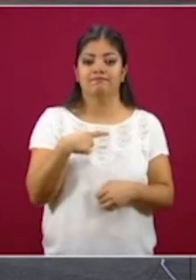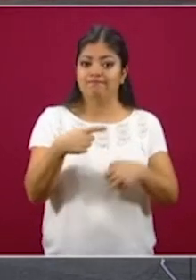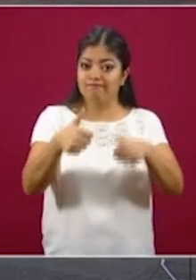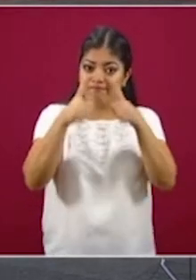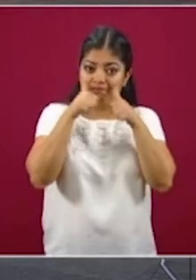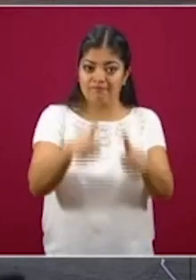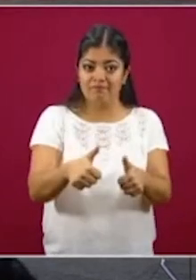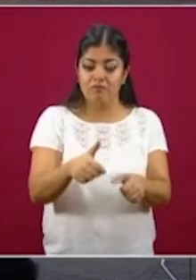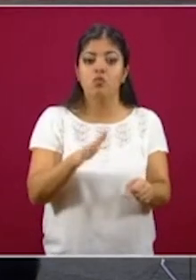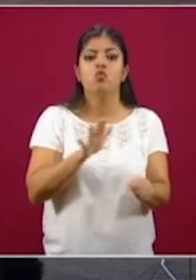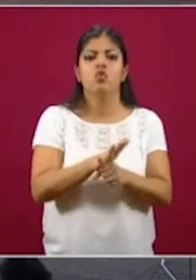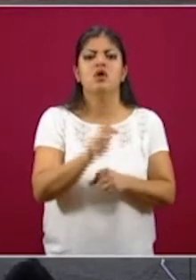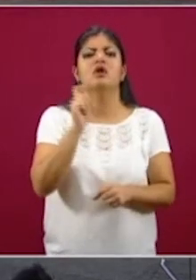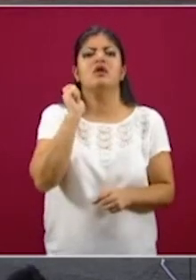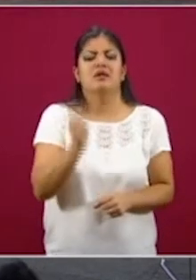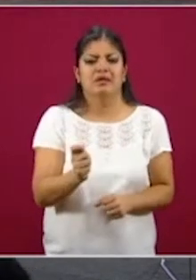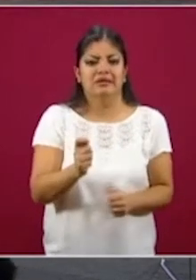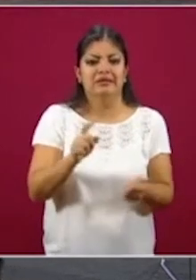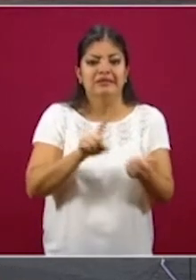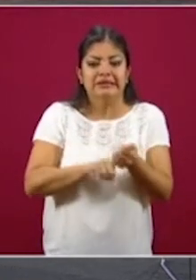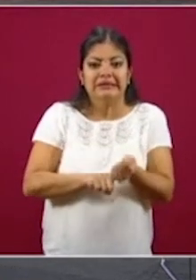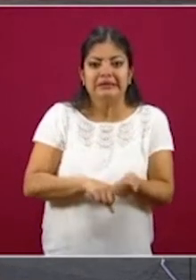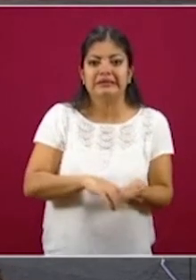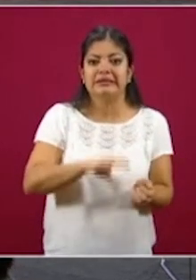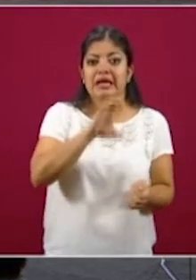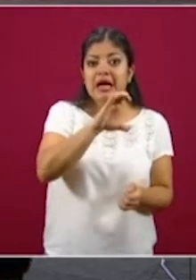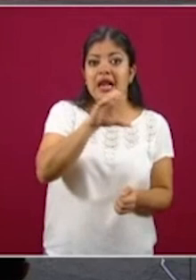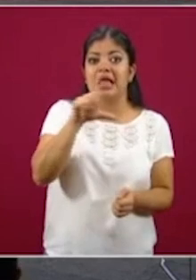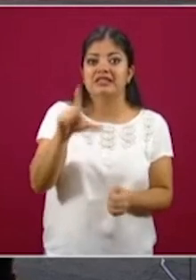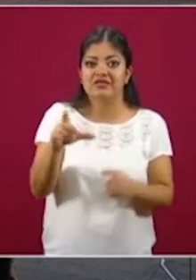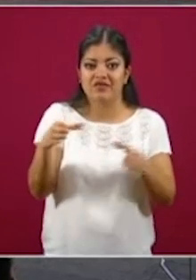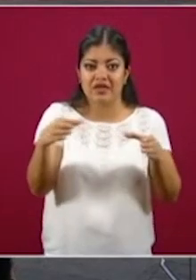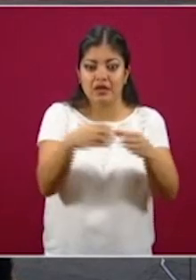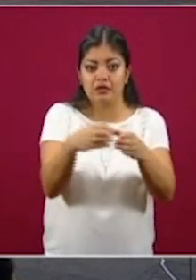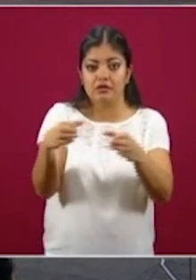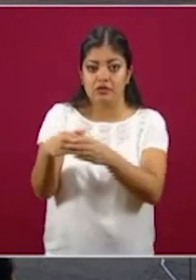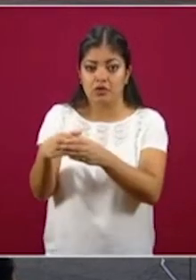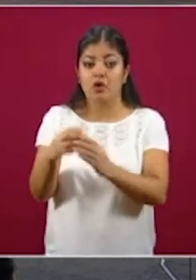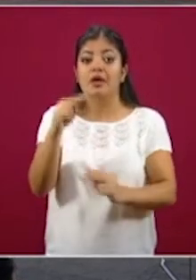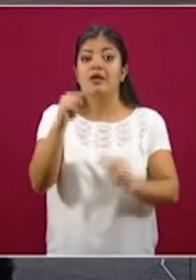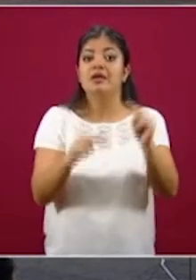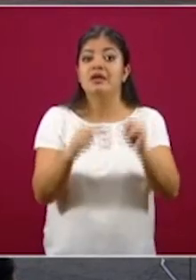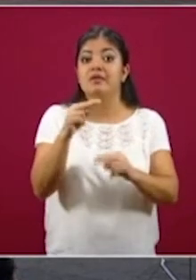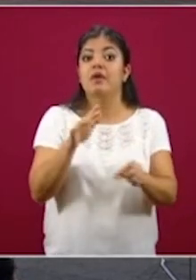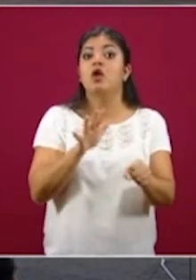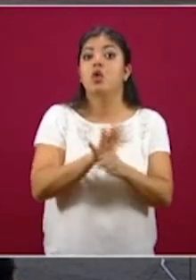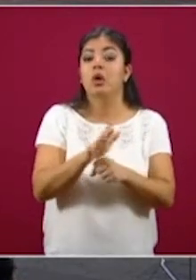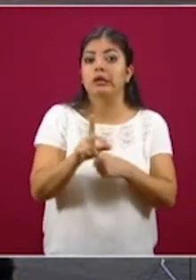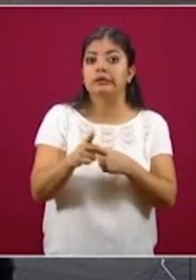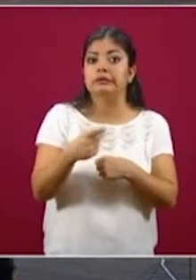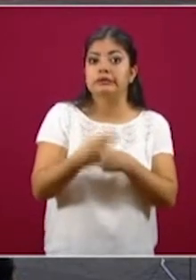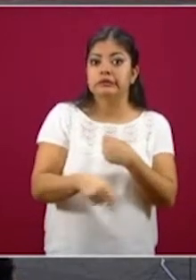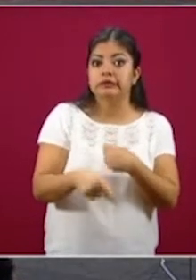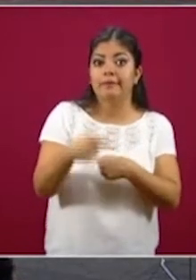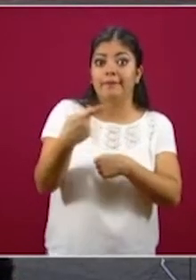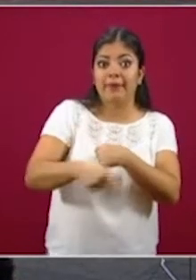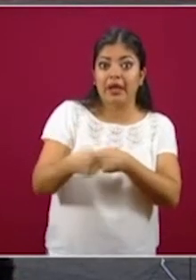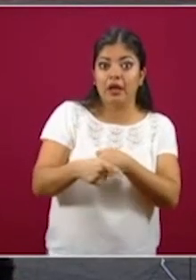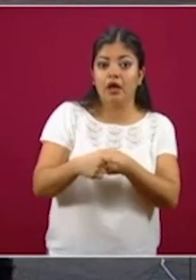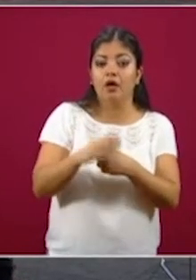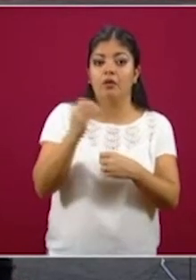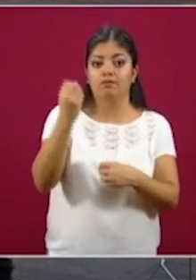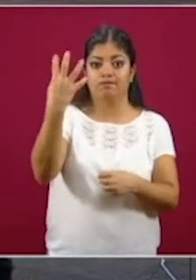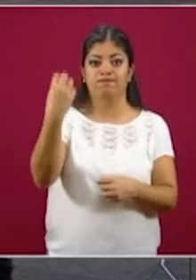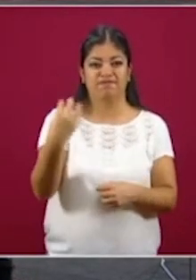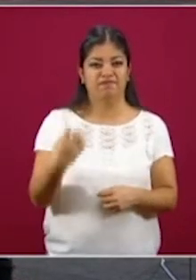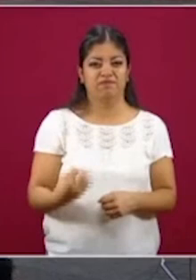la clasificación con nivel de riesgo según las distintas regiones